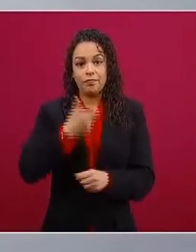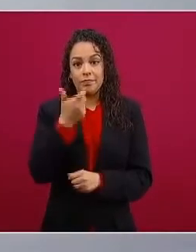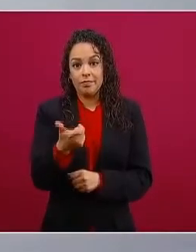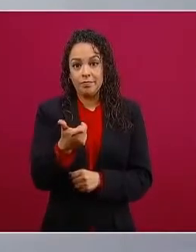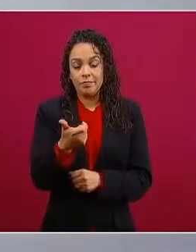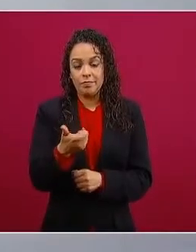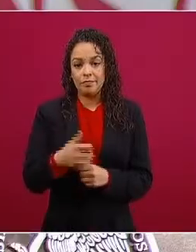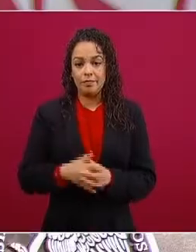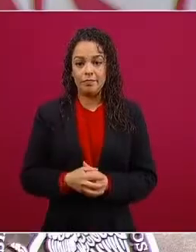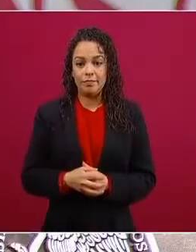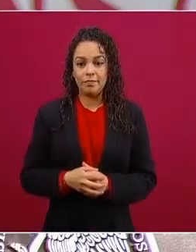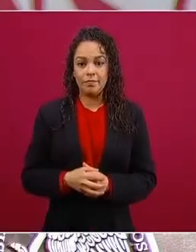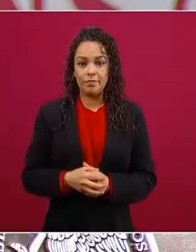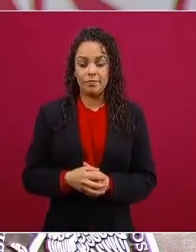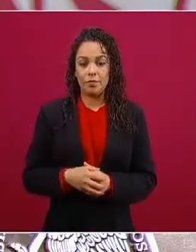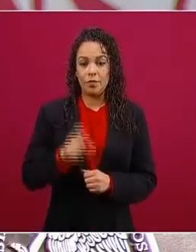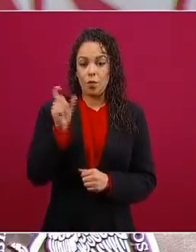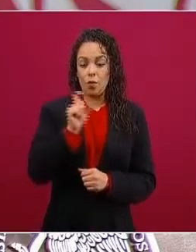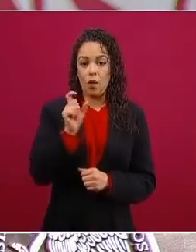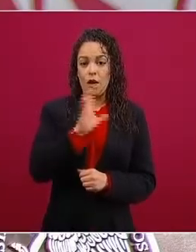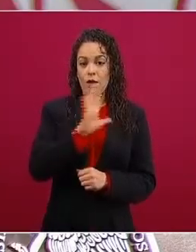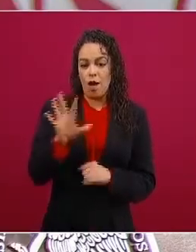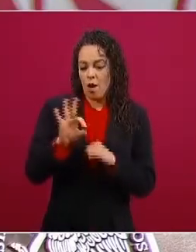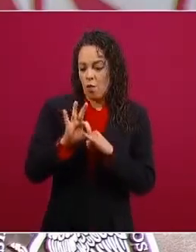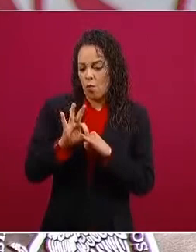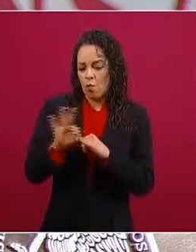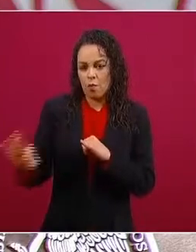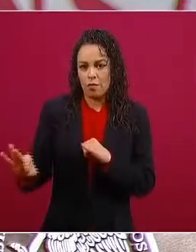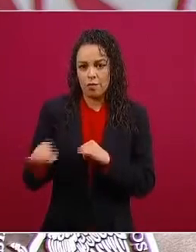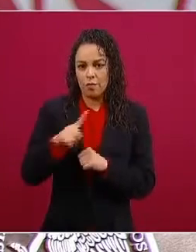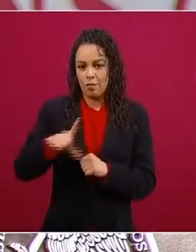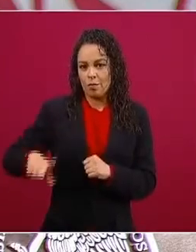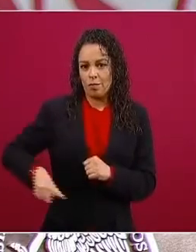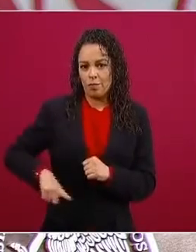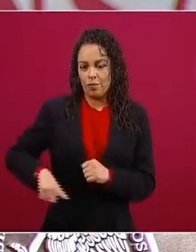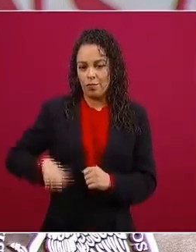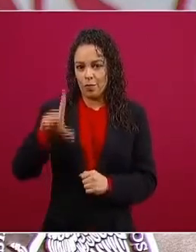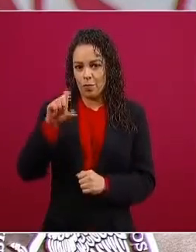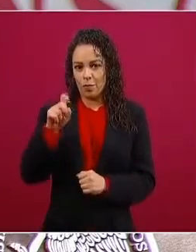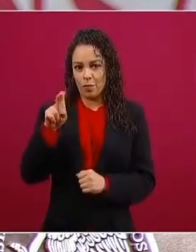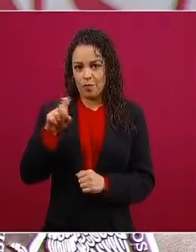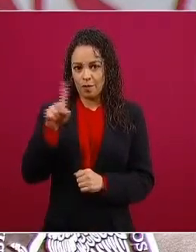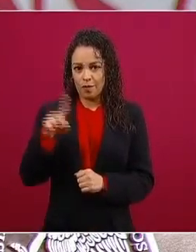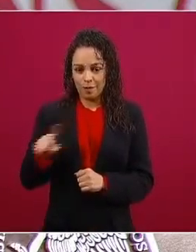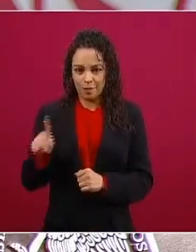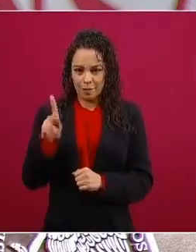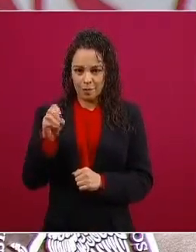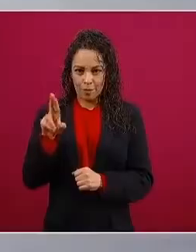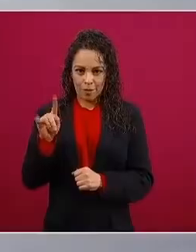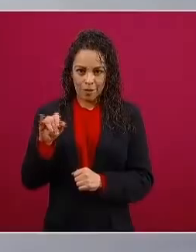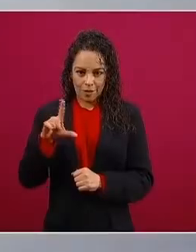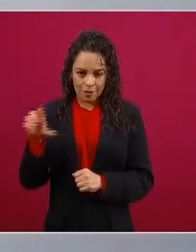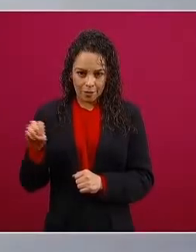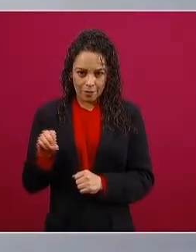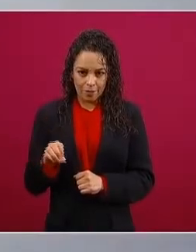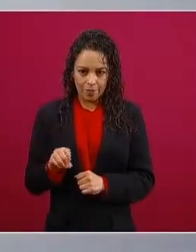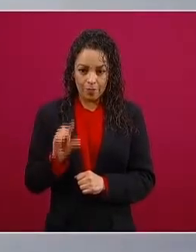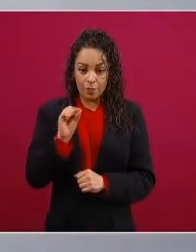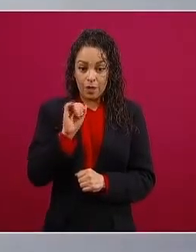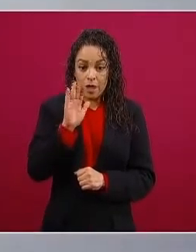del gobierno de López Portillo al inicio ya o estaba por iniciar el gobierno